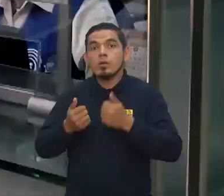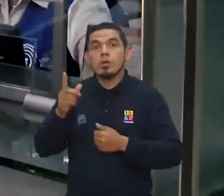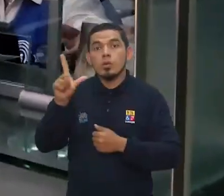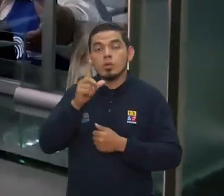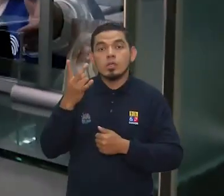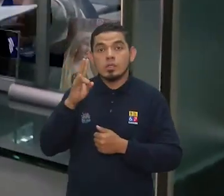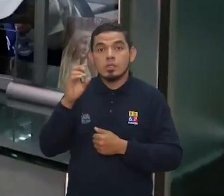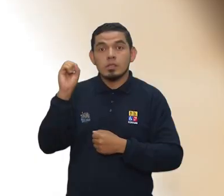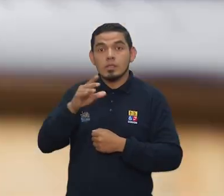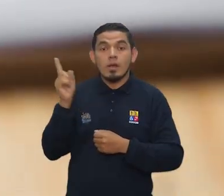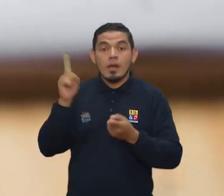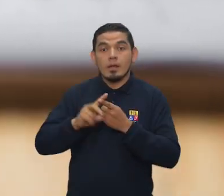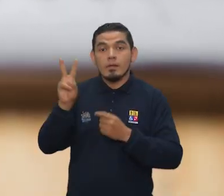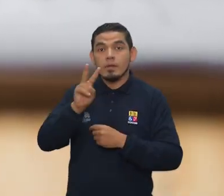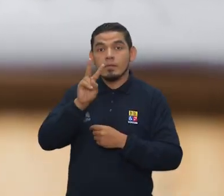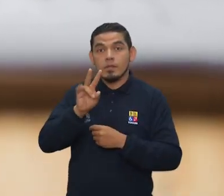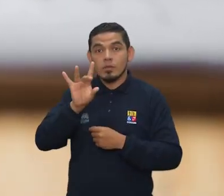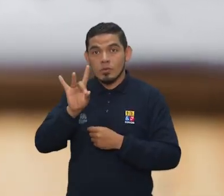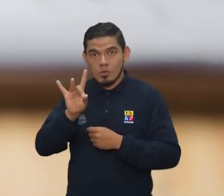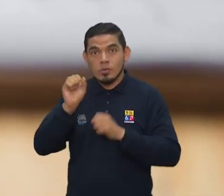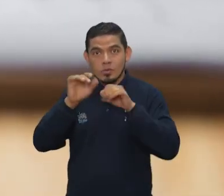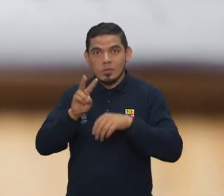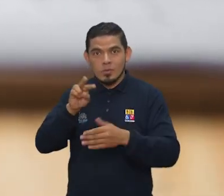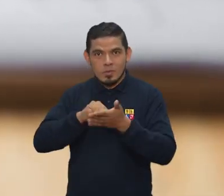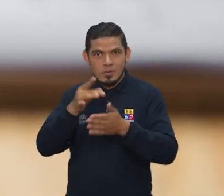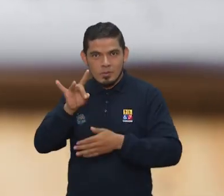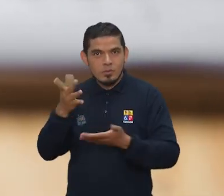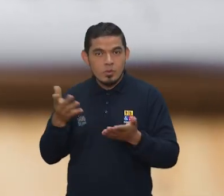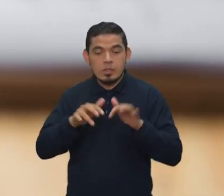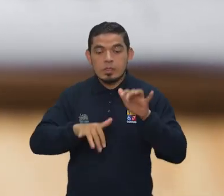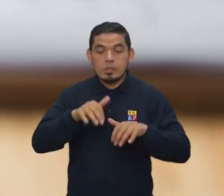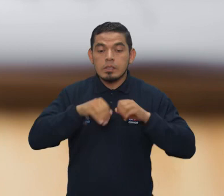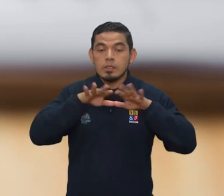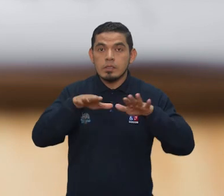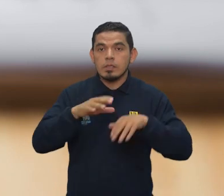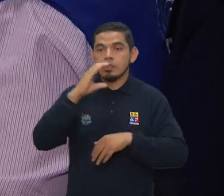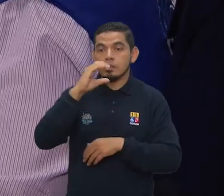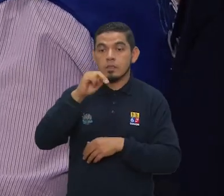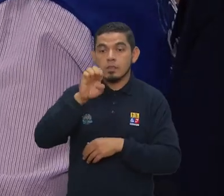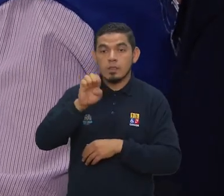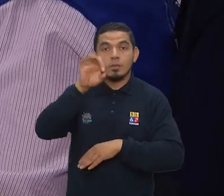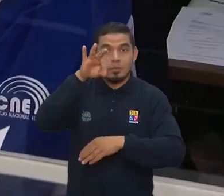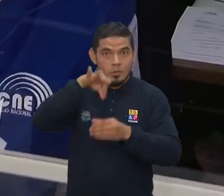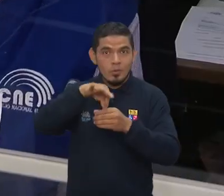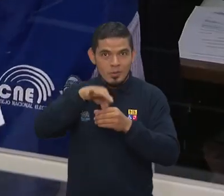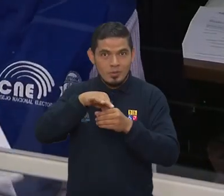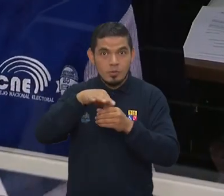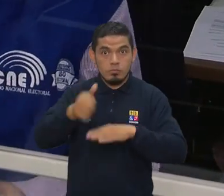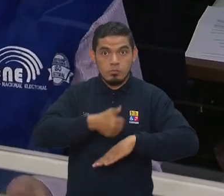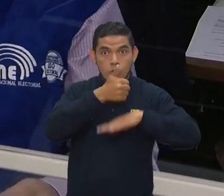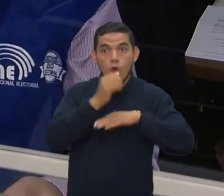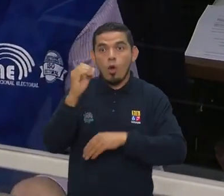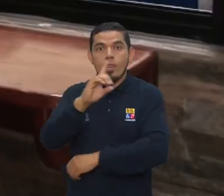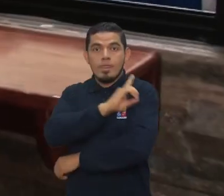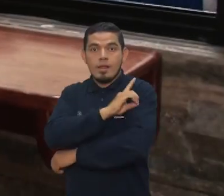postulaciones se recibirán desde el lunes 17 de septiembre hasta el viernes 28 de septiembre de 2018 en la Secretaría General del